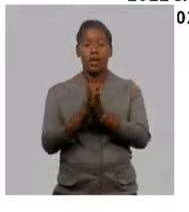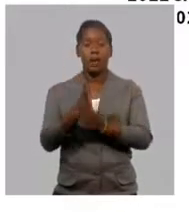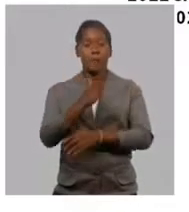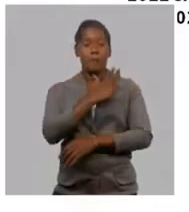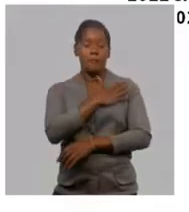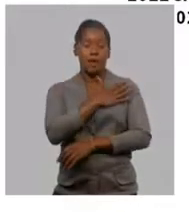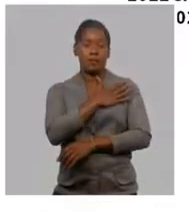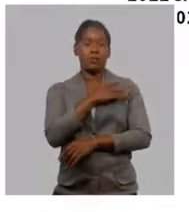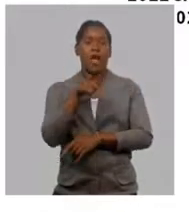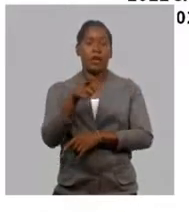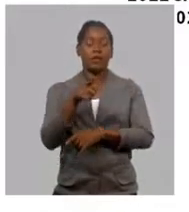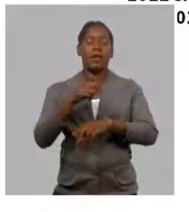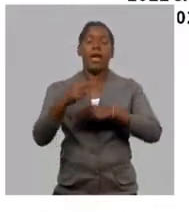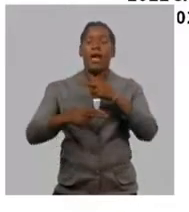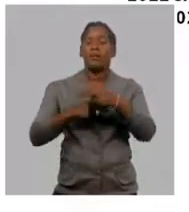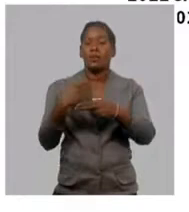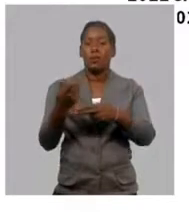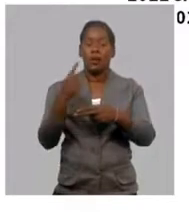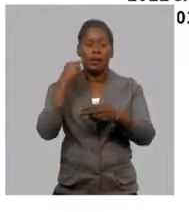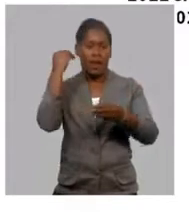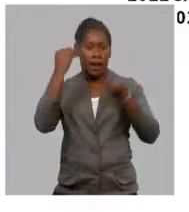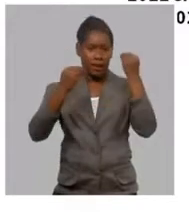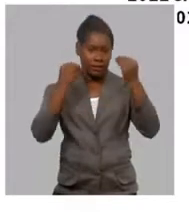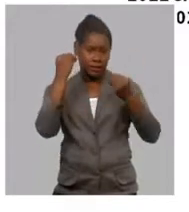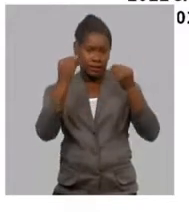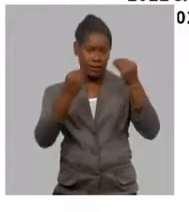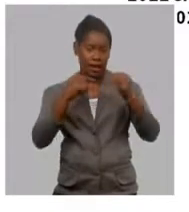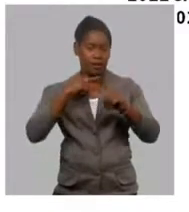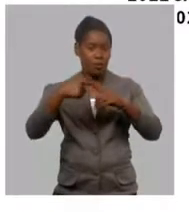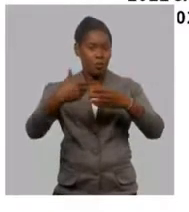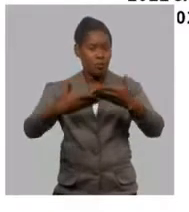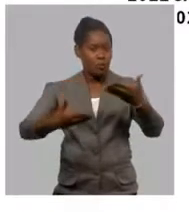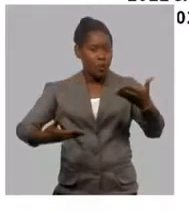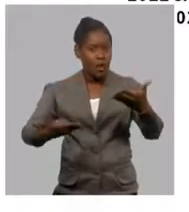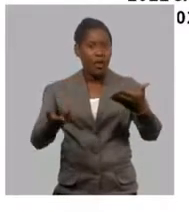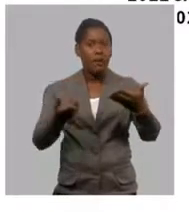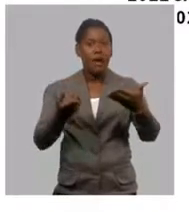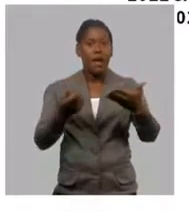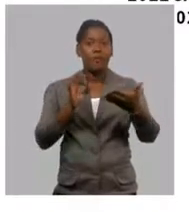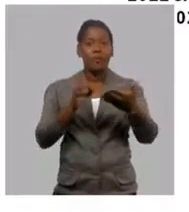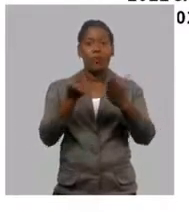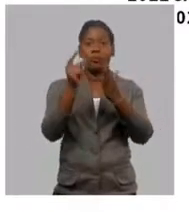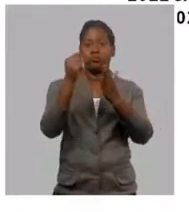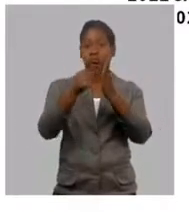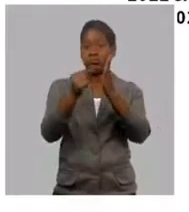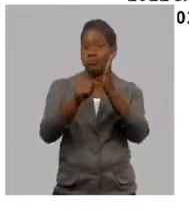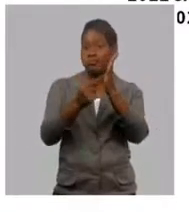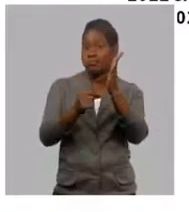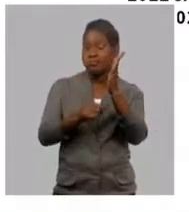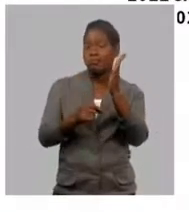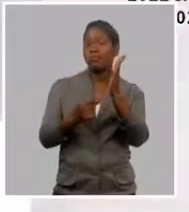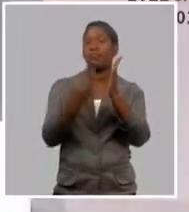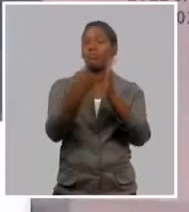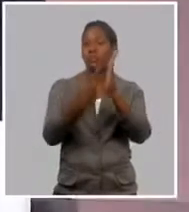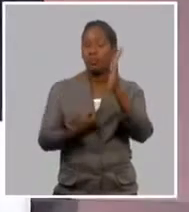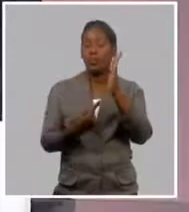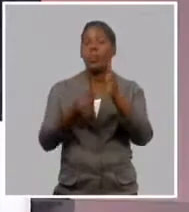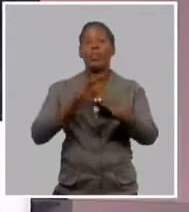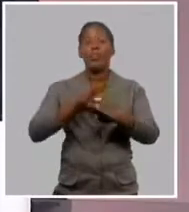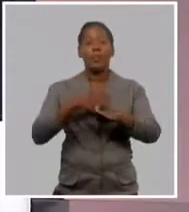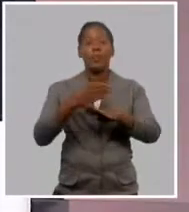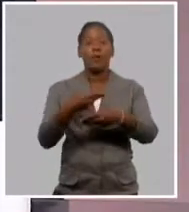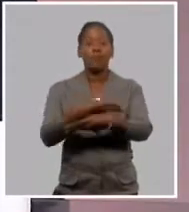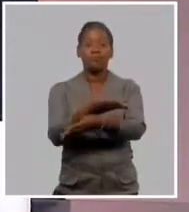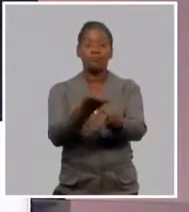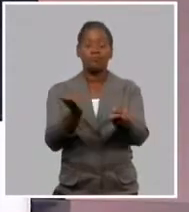incluye el desarrollo de los exámenes, la calificación, el mostrado que se hace de los exámenes y los diferentes otorgamientos que se hacen. El último